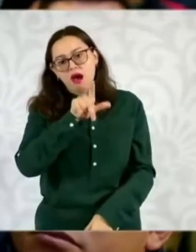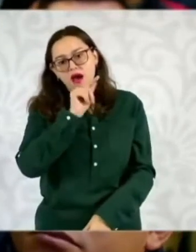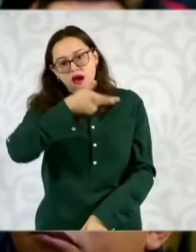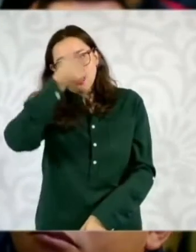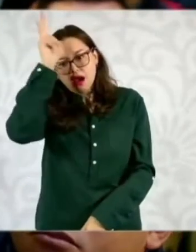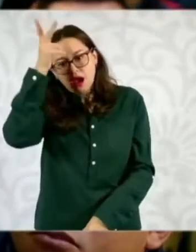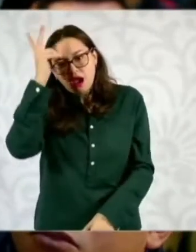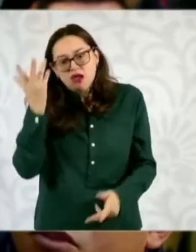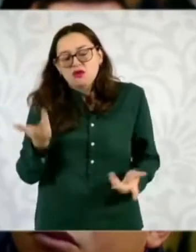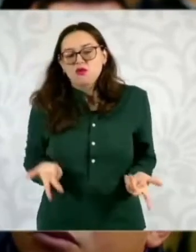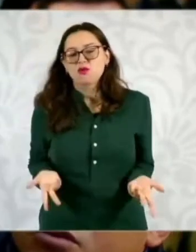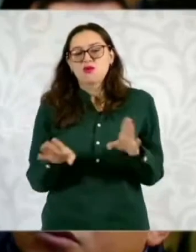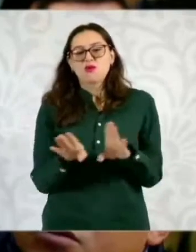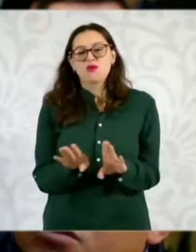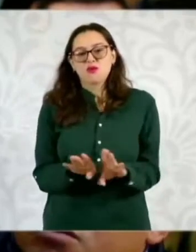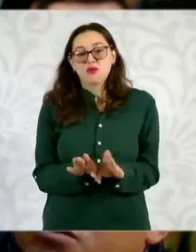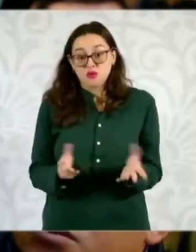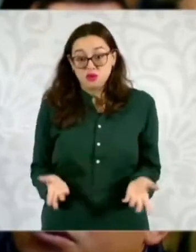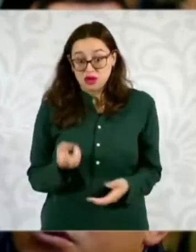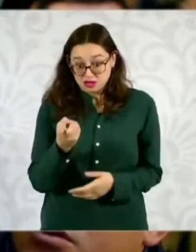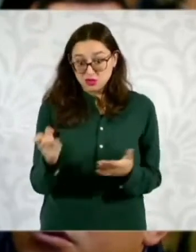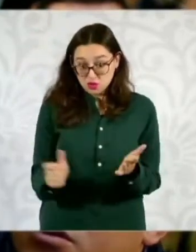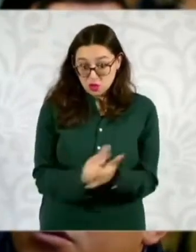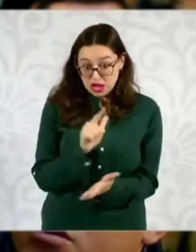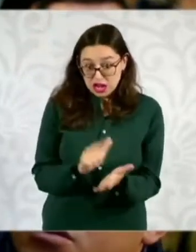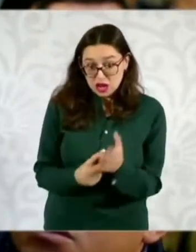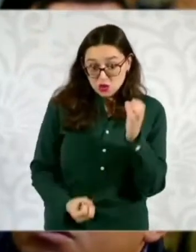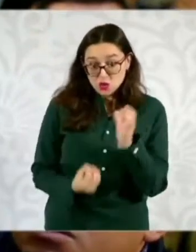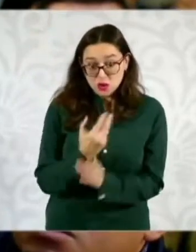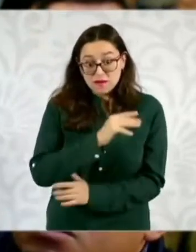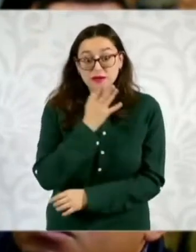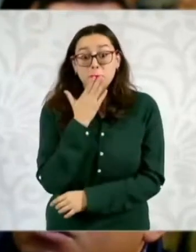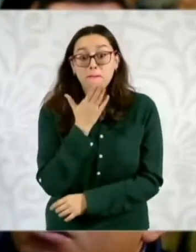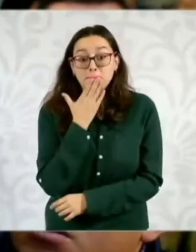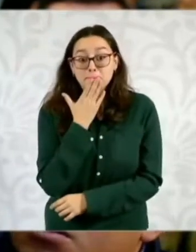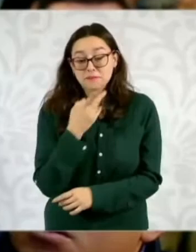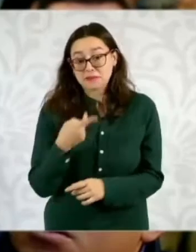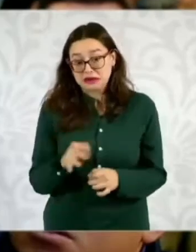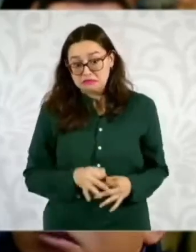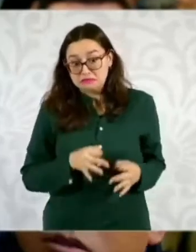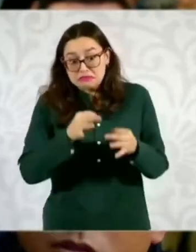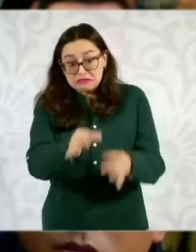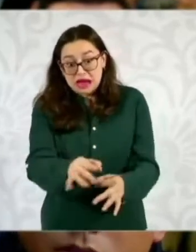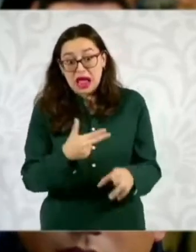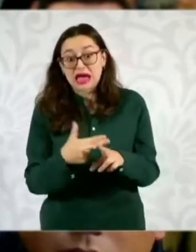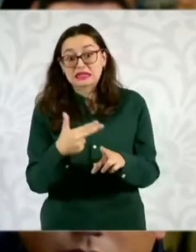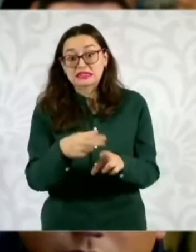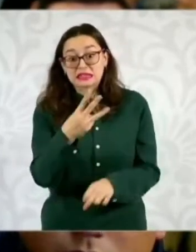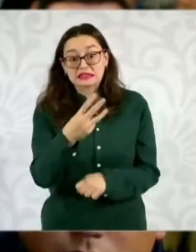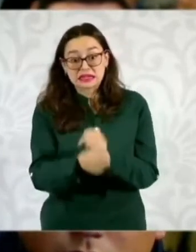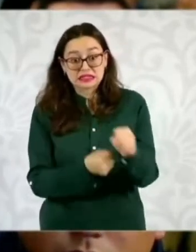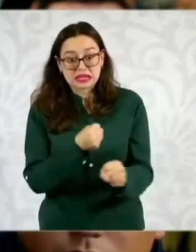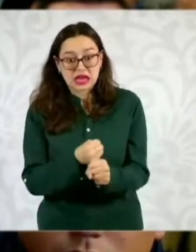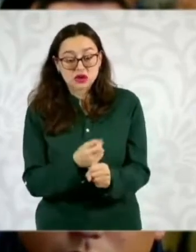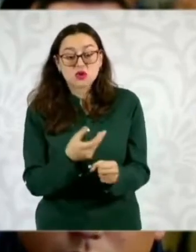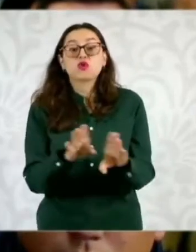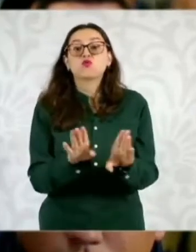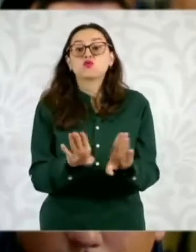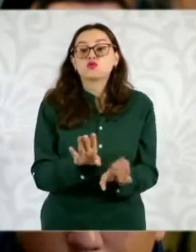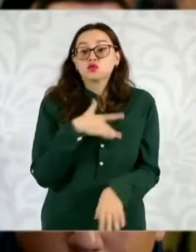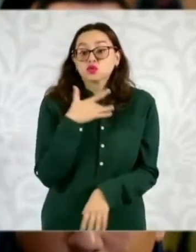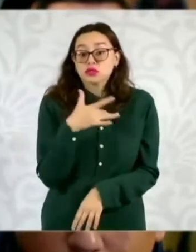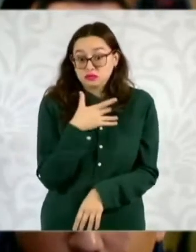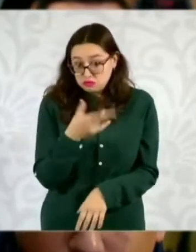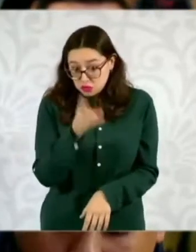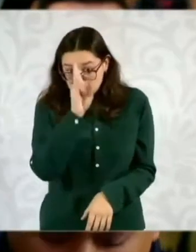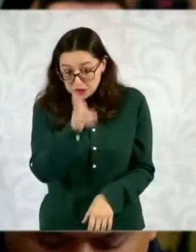nueva legislación de Sonora y qué opina de que se prohíban las peleas de gallos